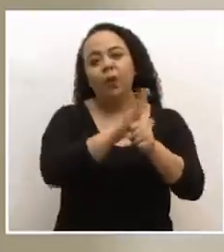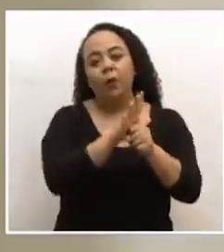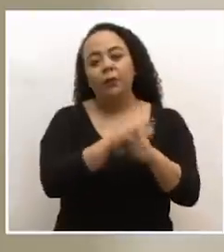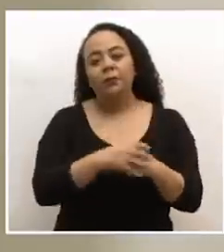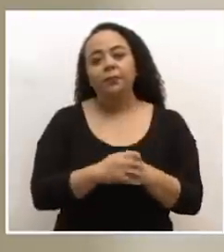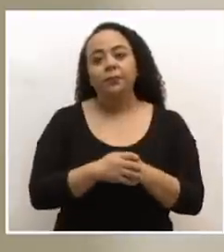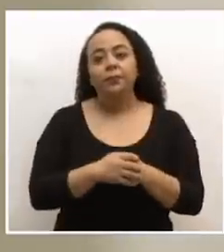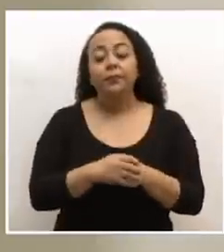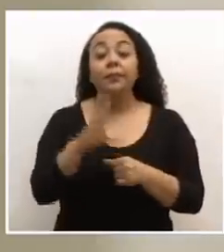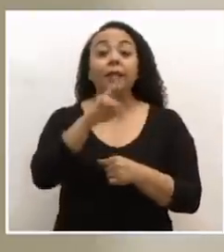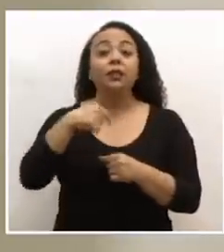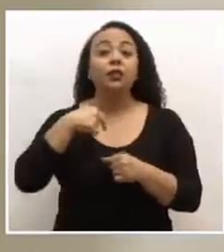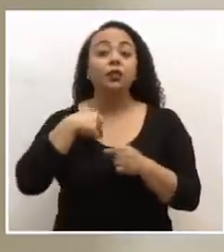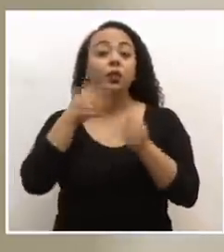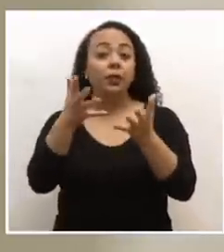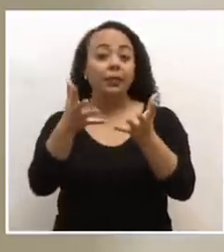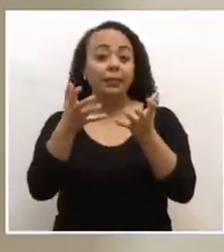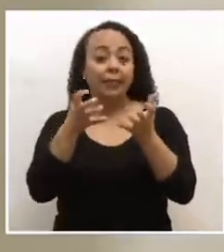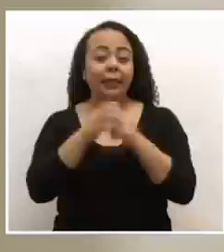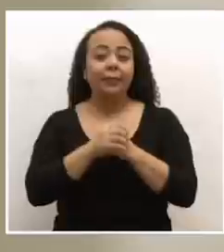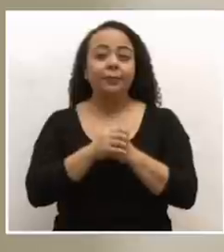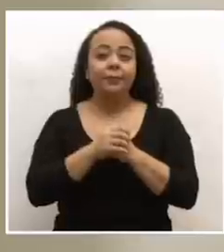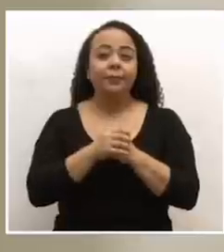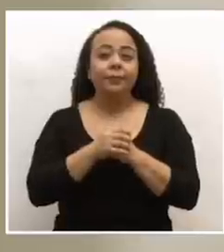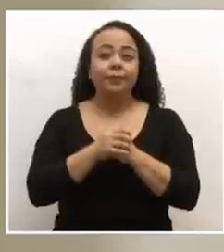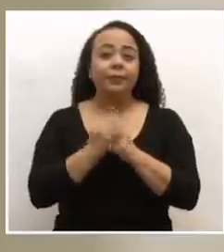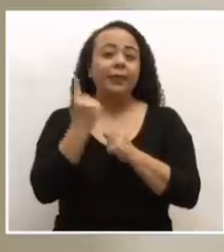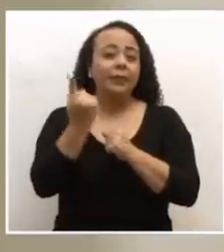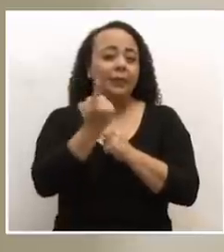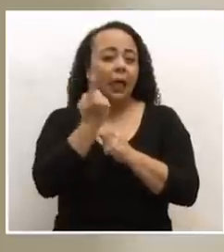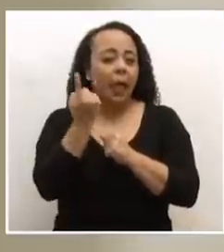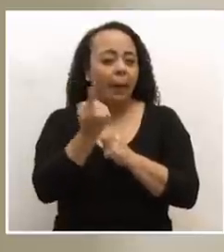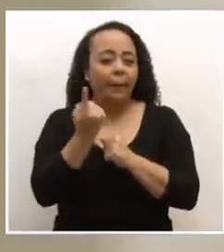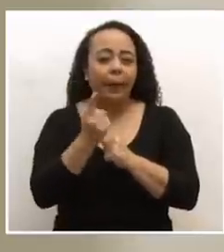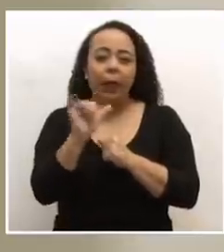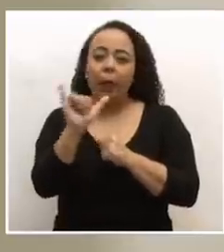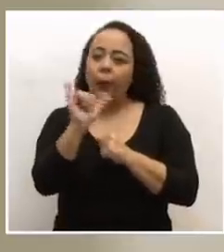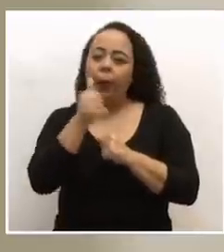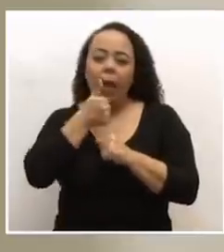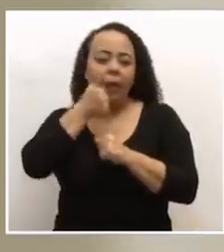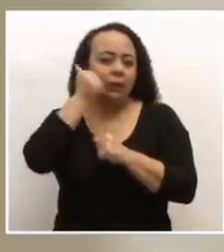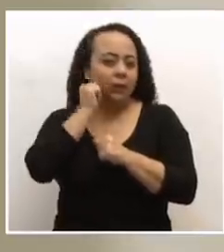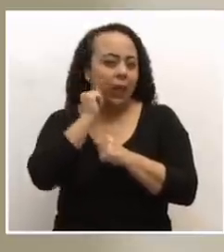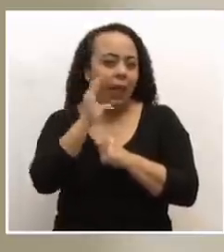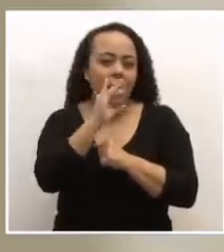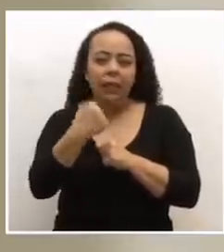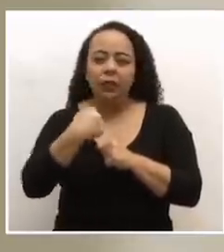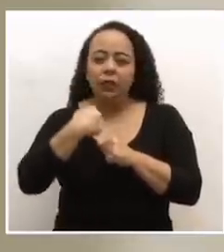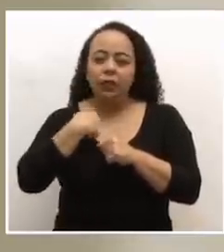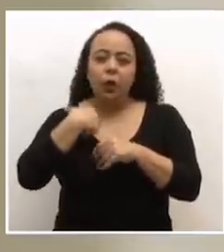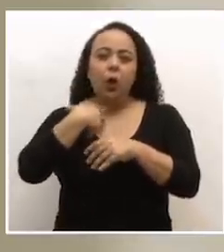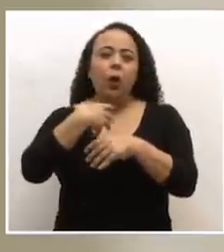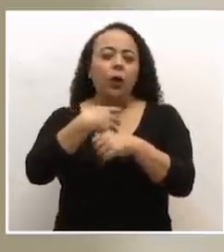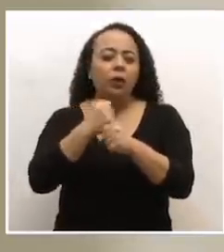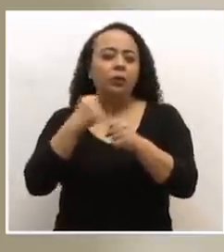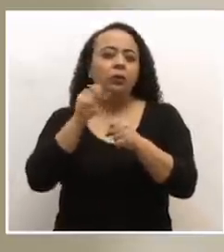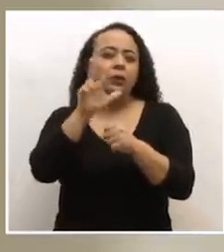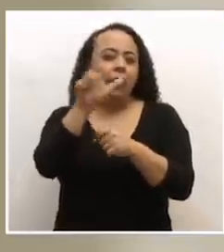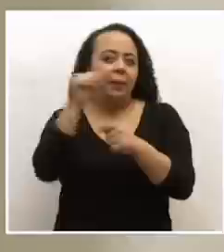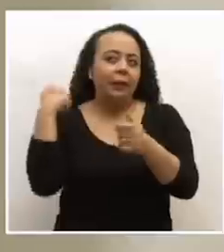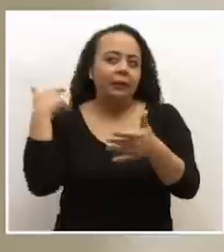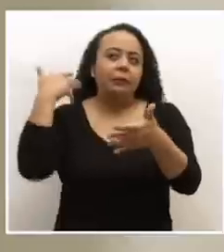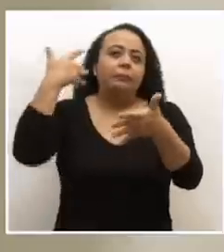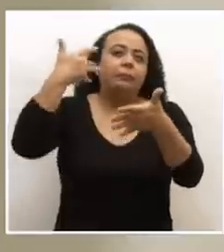Y yo sí quisiera pues en esto siempre de llamar, como lo hice ayer y como lo he estado haciendo en estos últimos tres meses